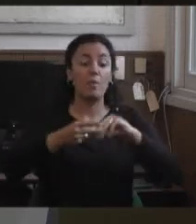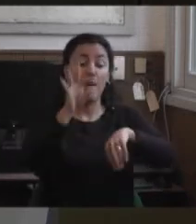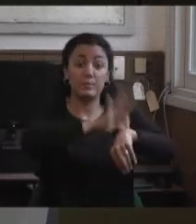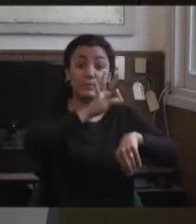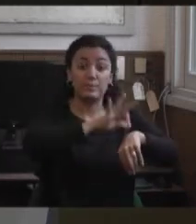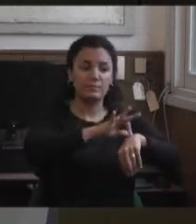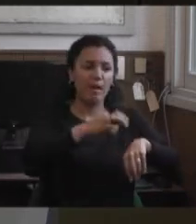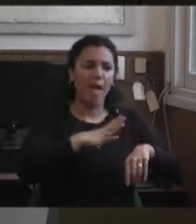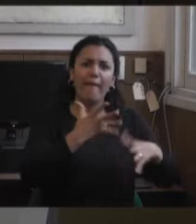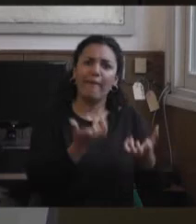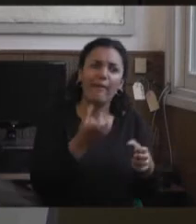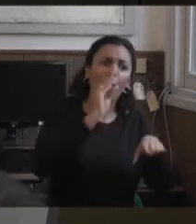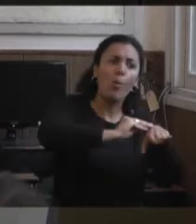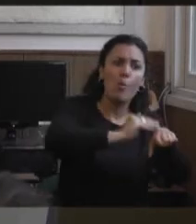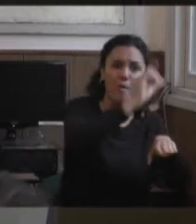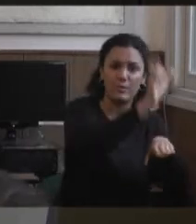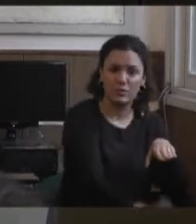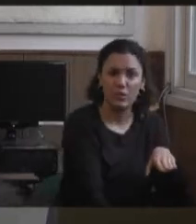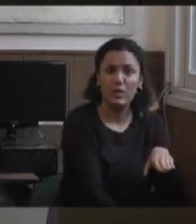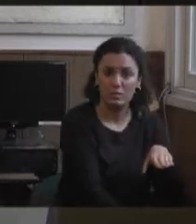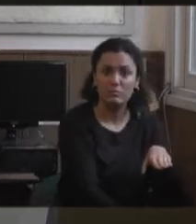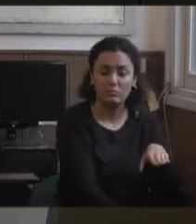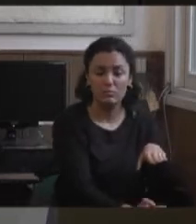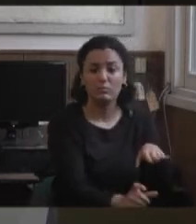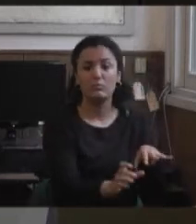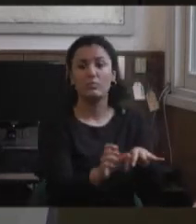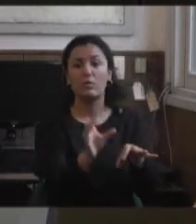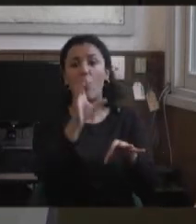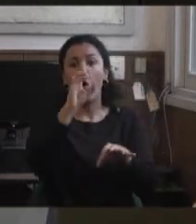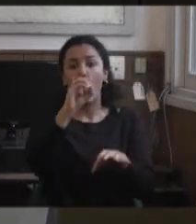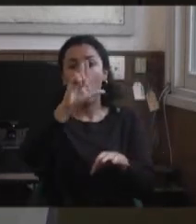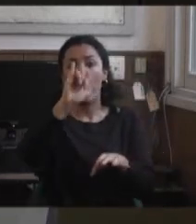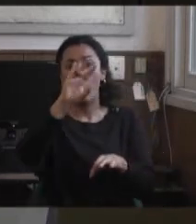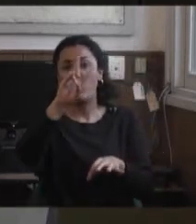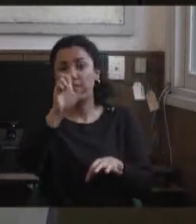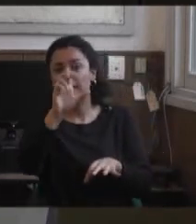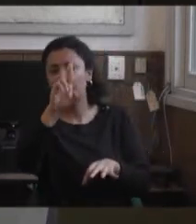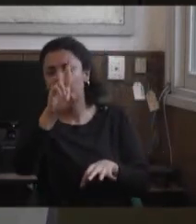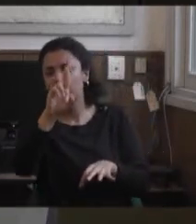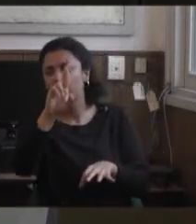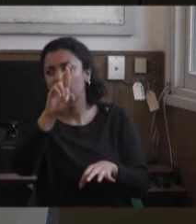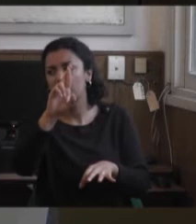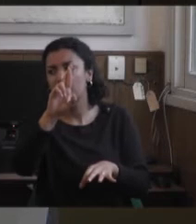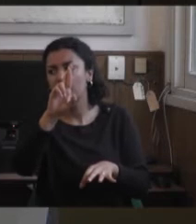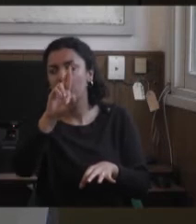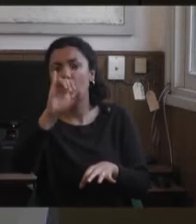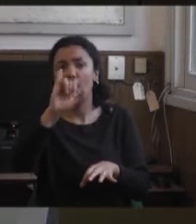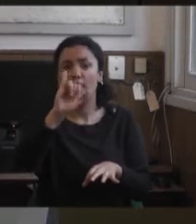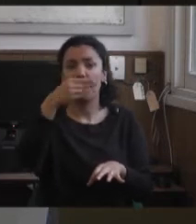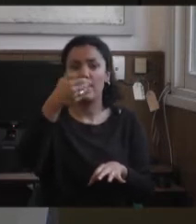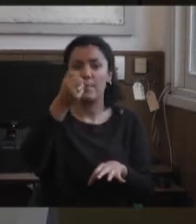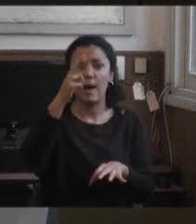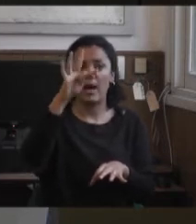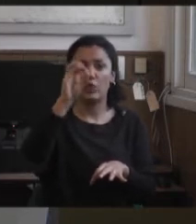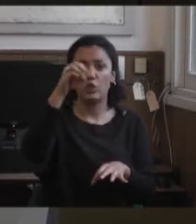rehabilitaciones de la autonomía. Oliver y Barton, que fueron así como los dos referentes. Oliver y Barton.